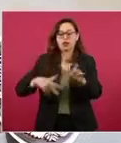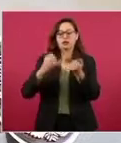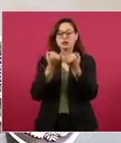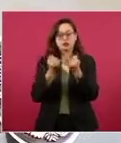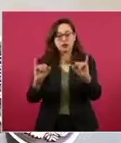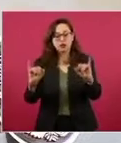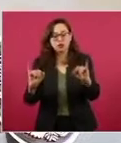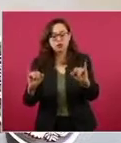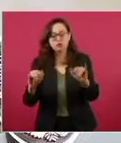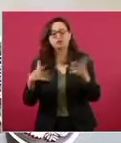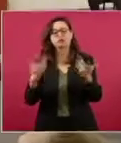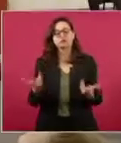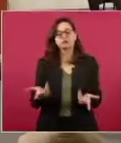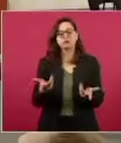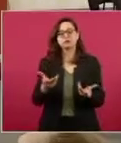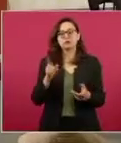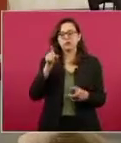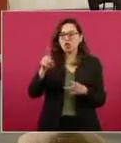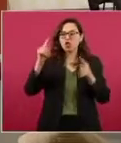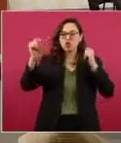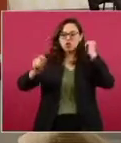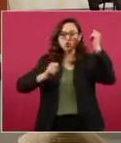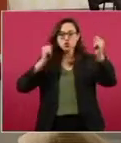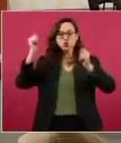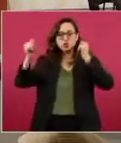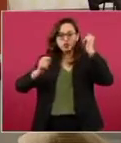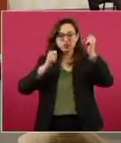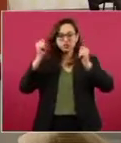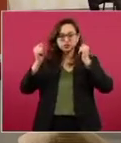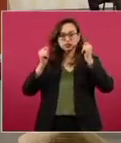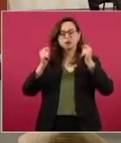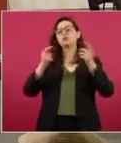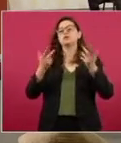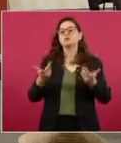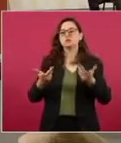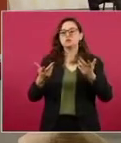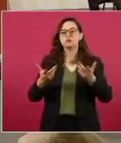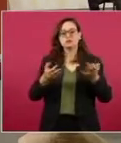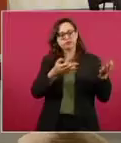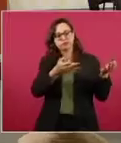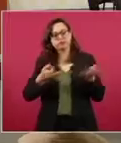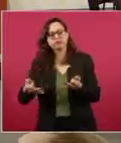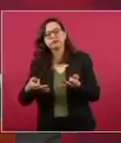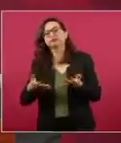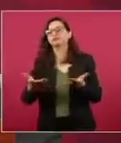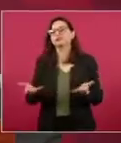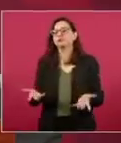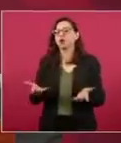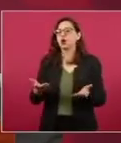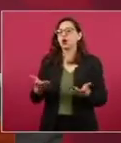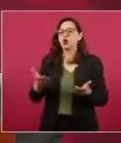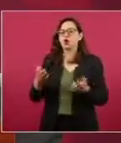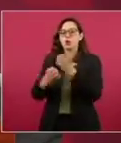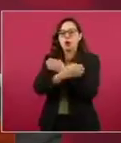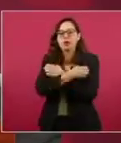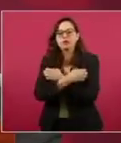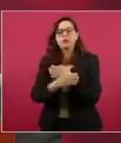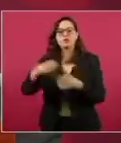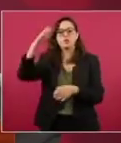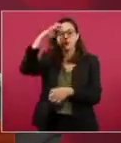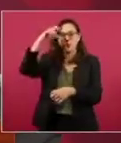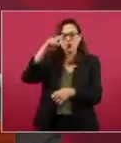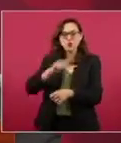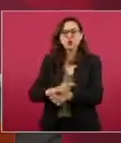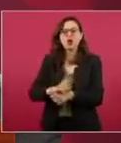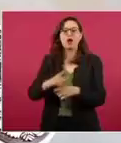por atractivos desde el punto de vista educativo, cultural y turístico, que le